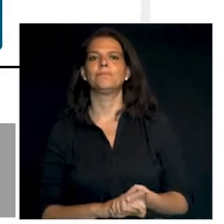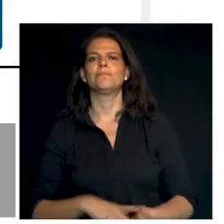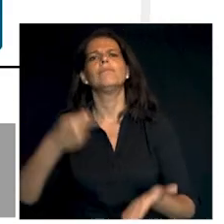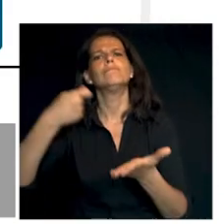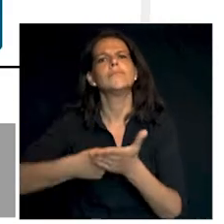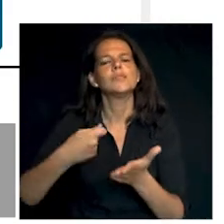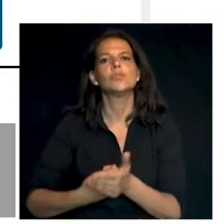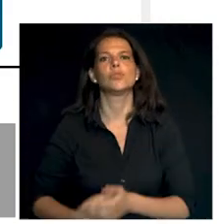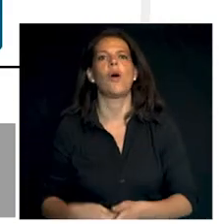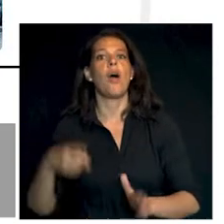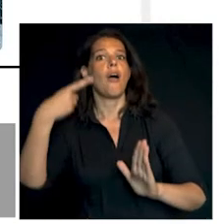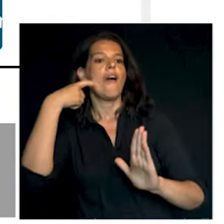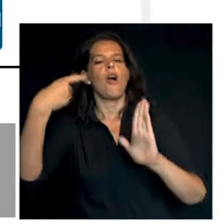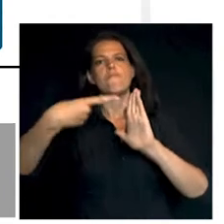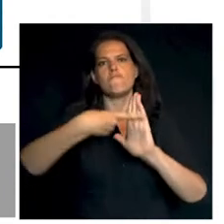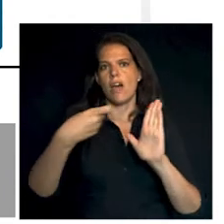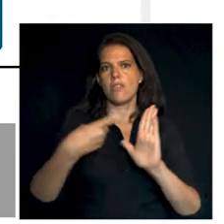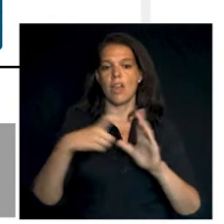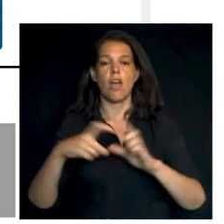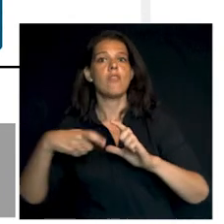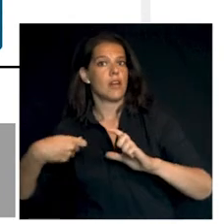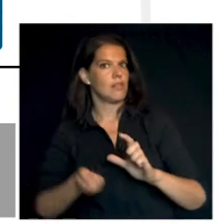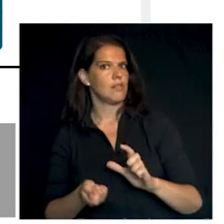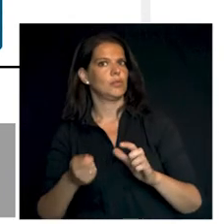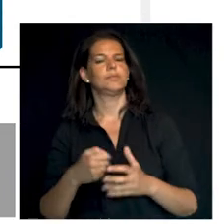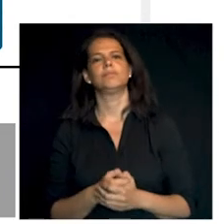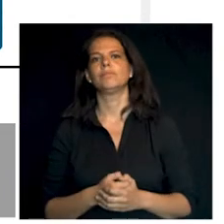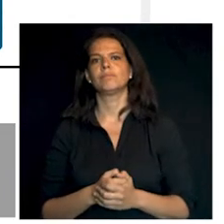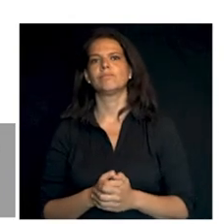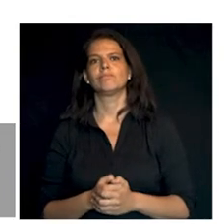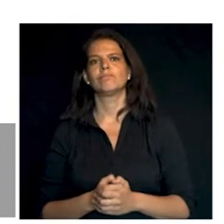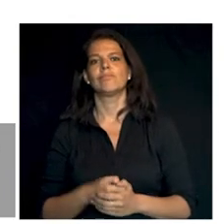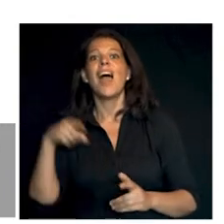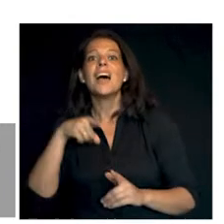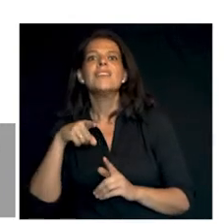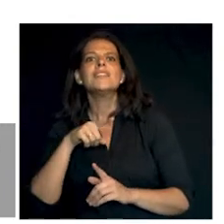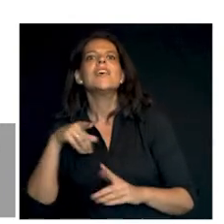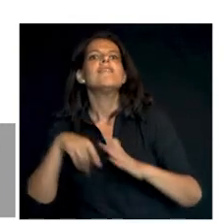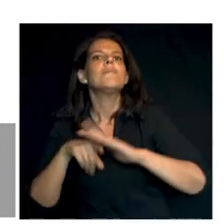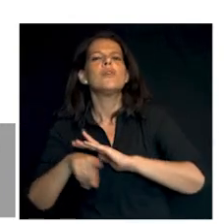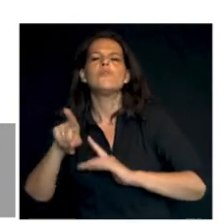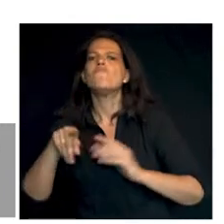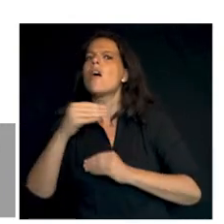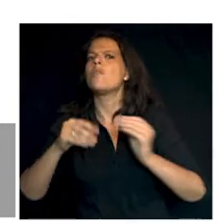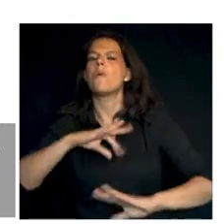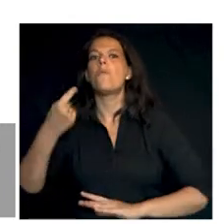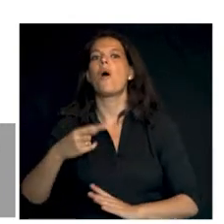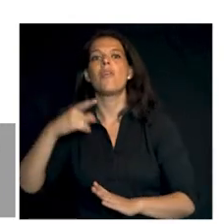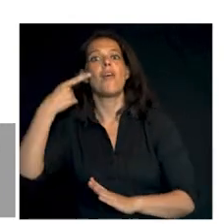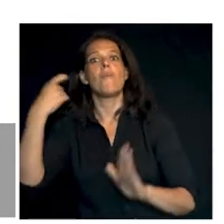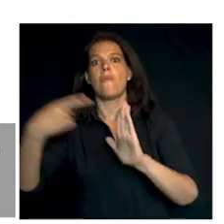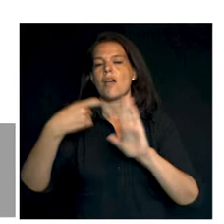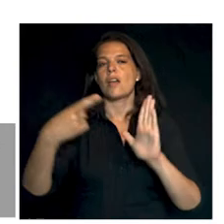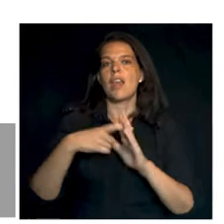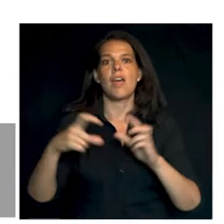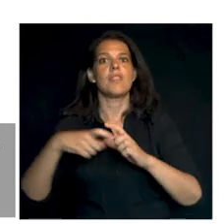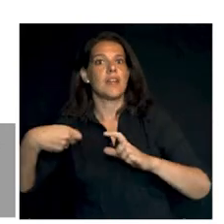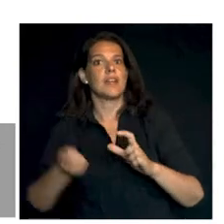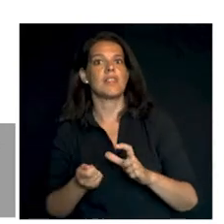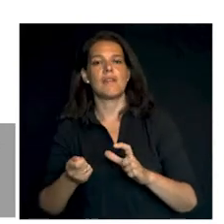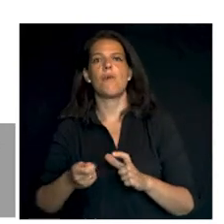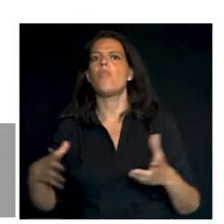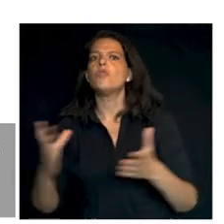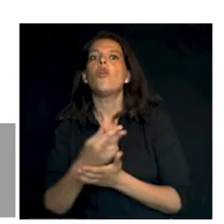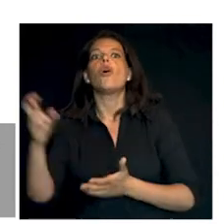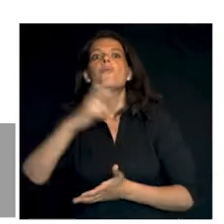Tributos, domiciliación bancaria de recibos. Con este trámite realizamos la domiciliación bancaria de los